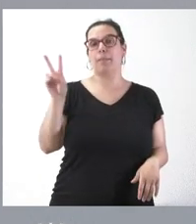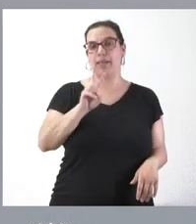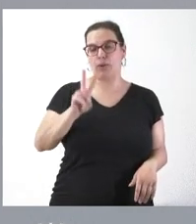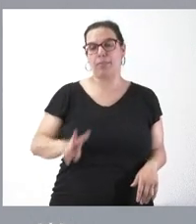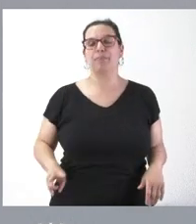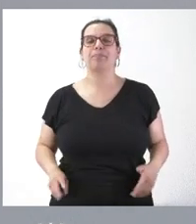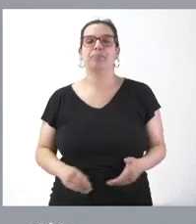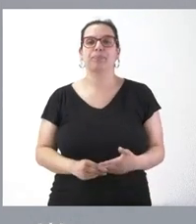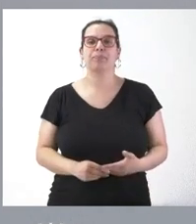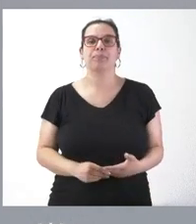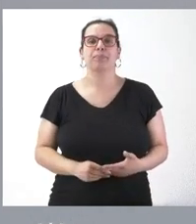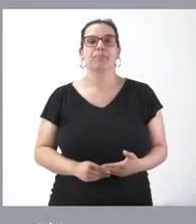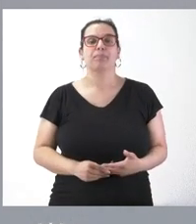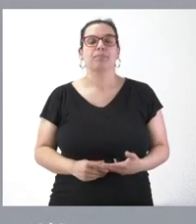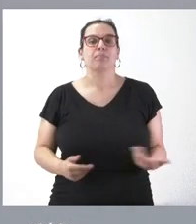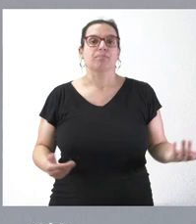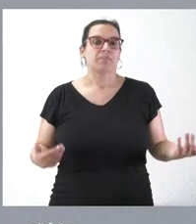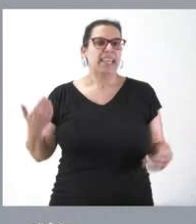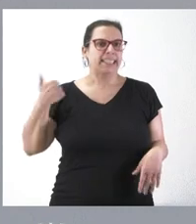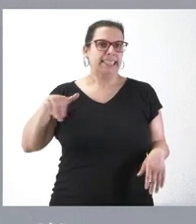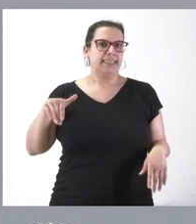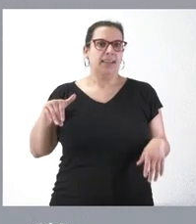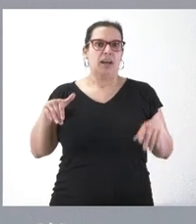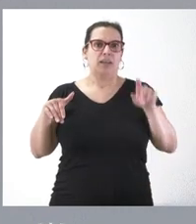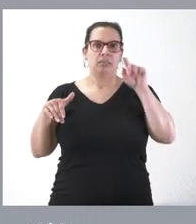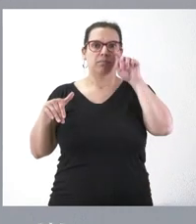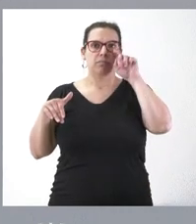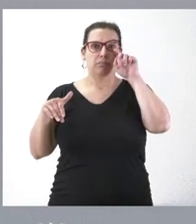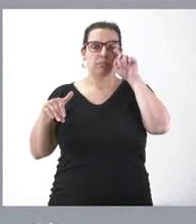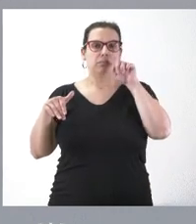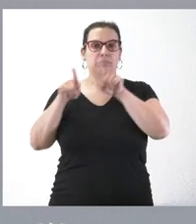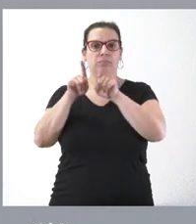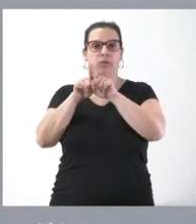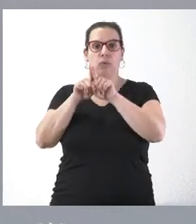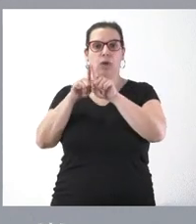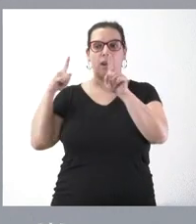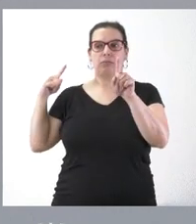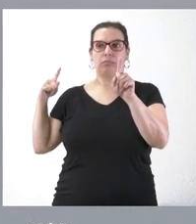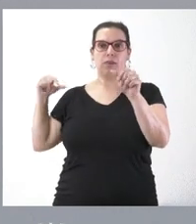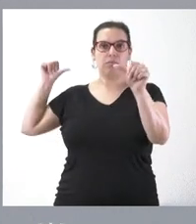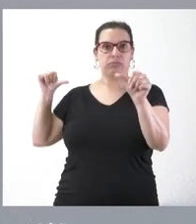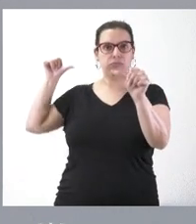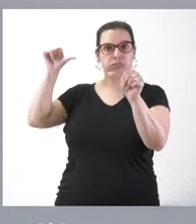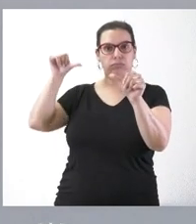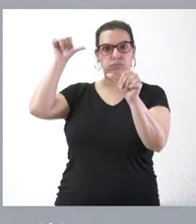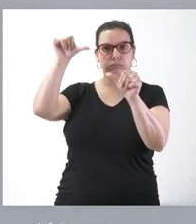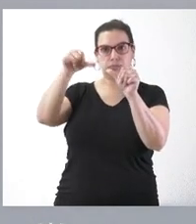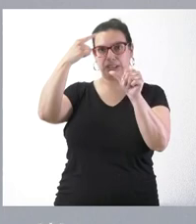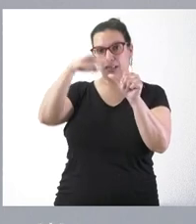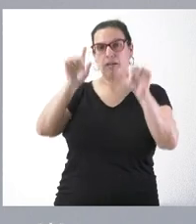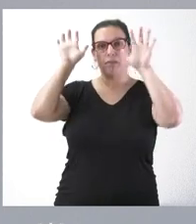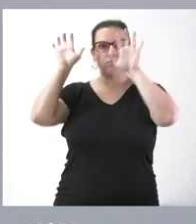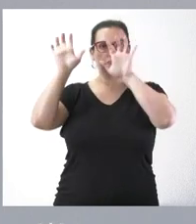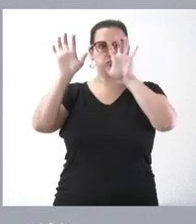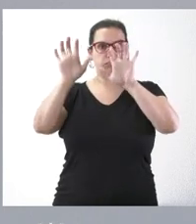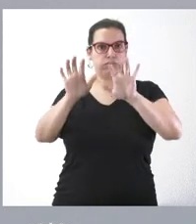Valladolid. Viene siendo ya una continua evolución en el tiempo que ustedes conocen y que